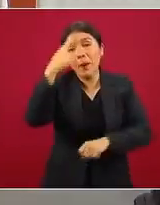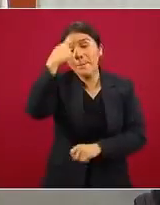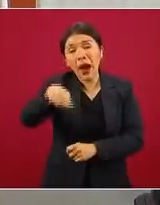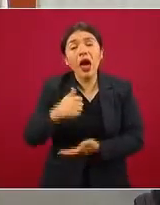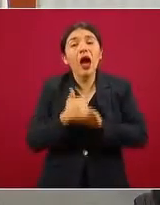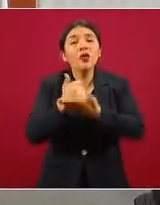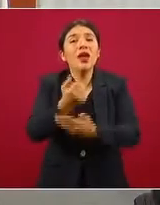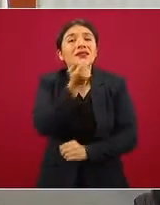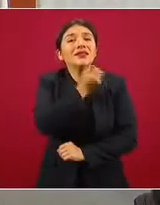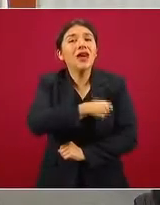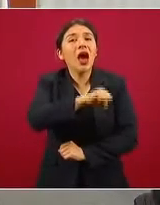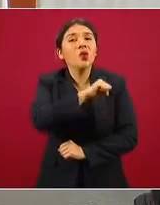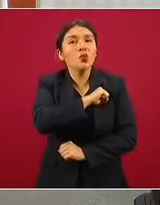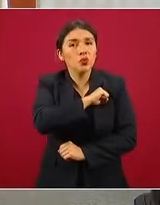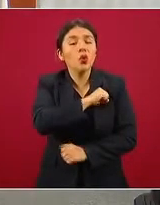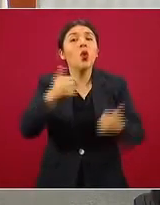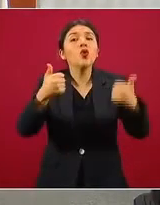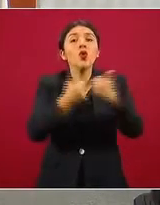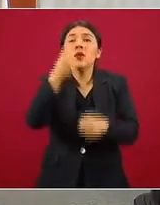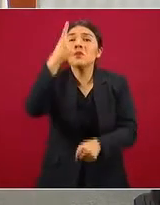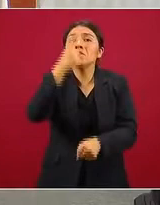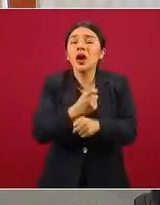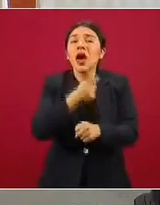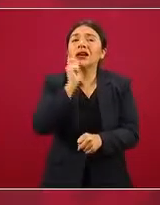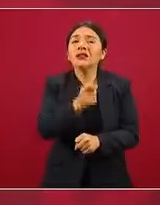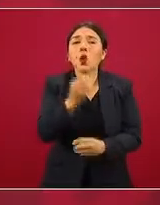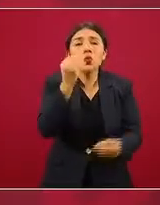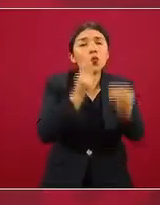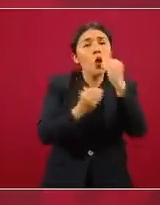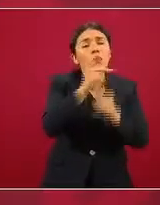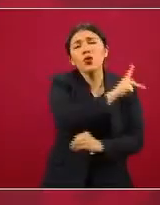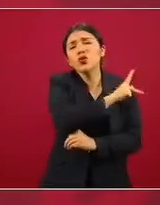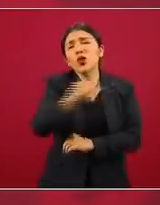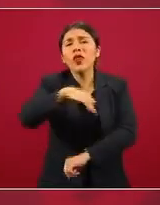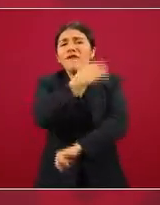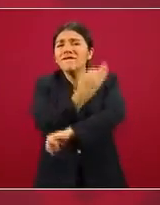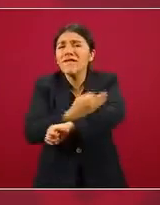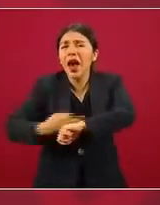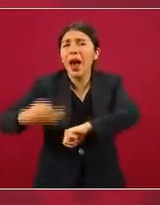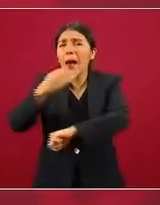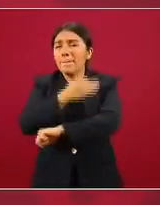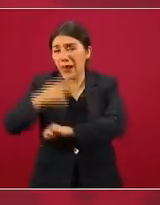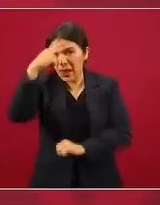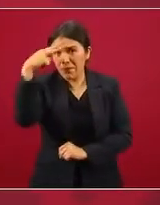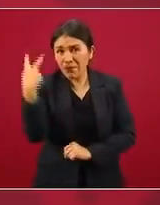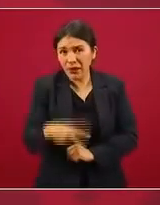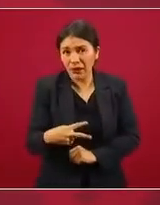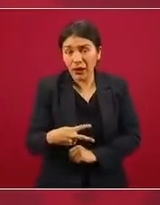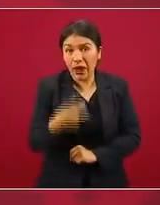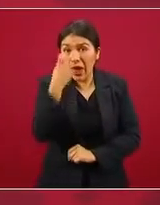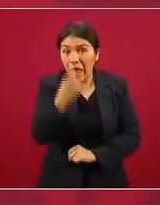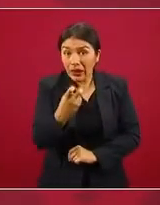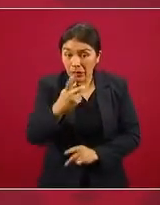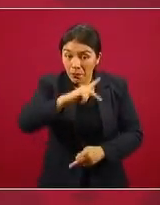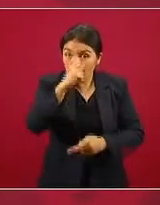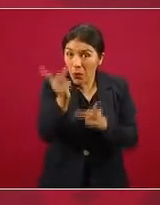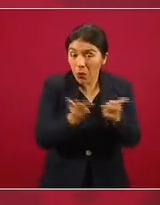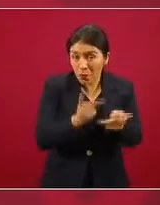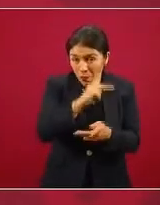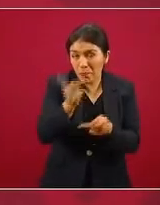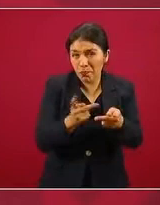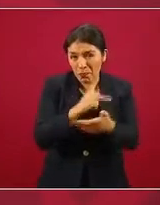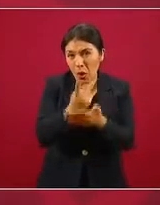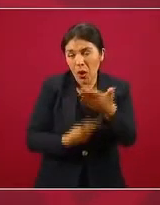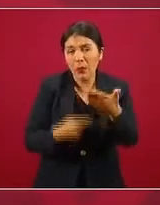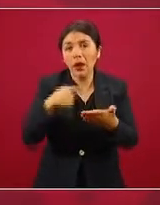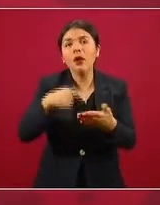la salud, vía los alimentos de todas las familias mexicanas. Este es un programa que